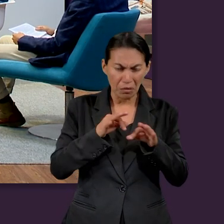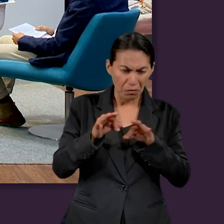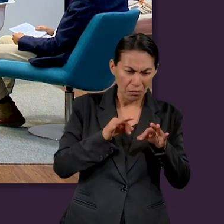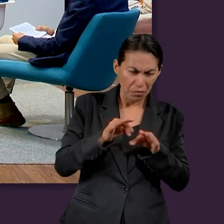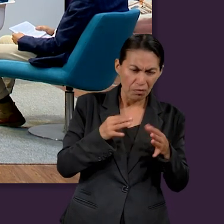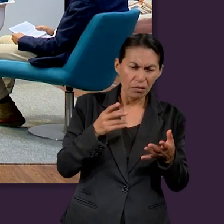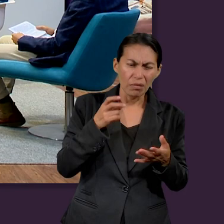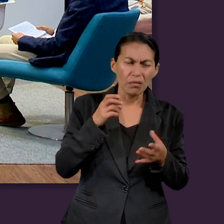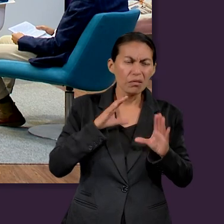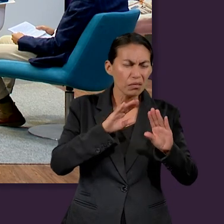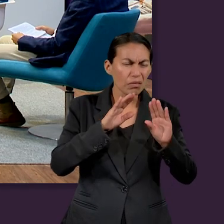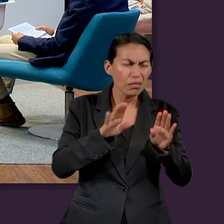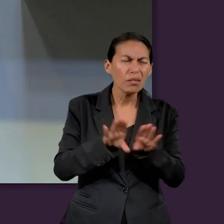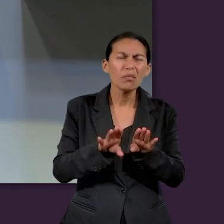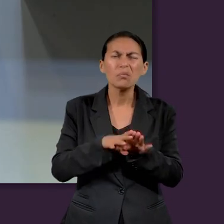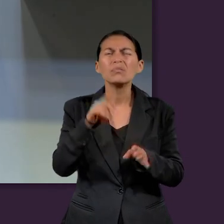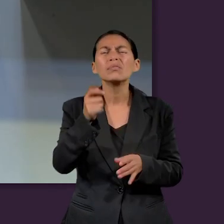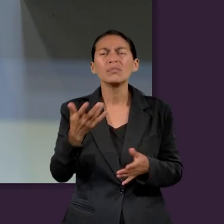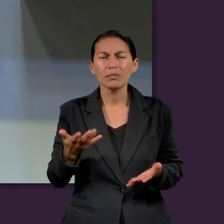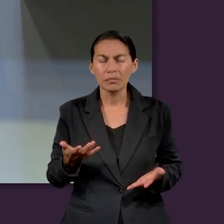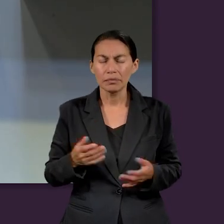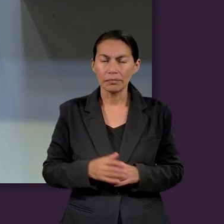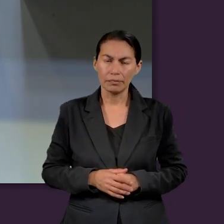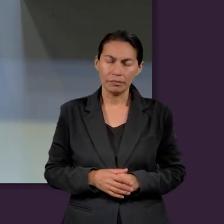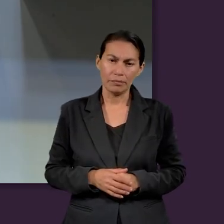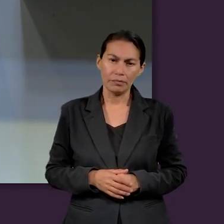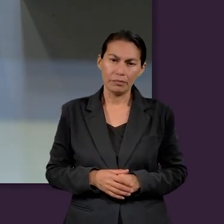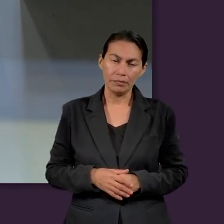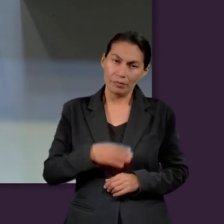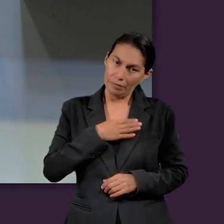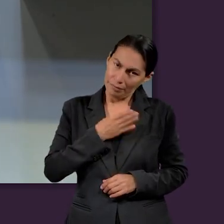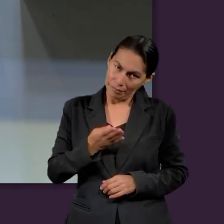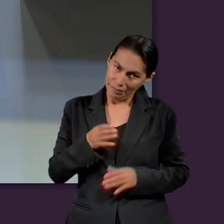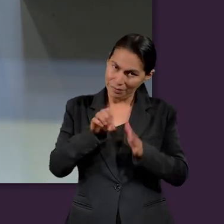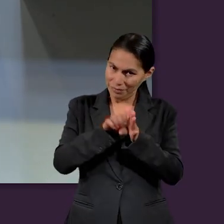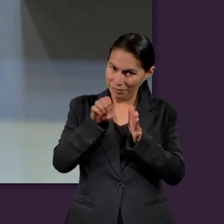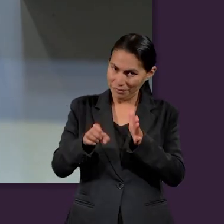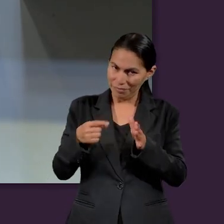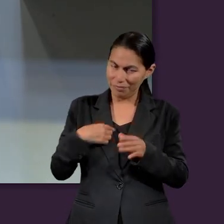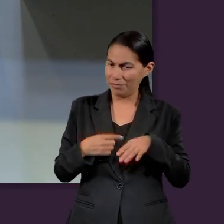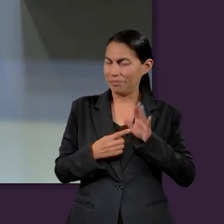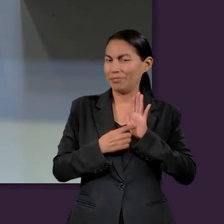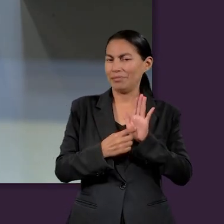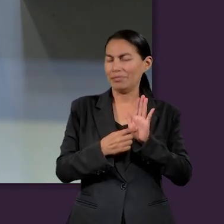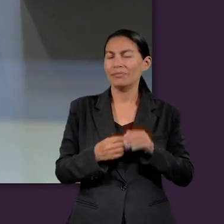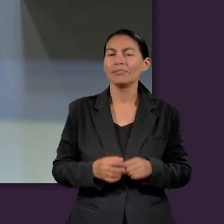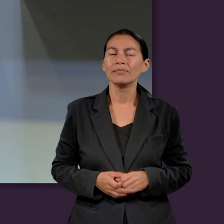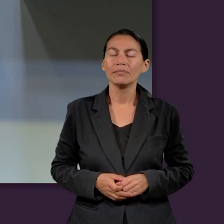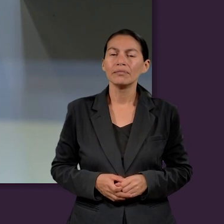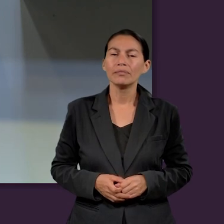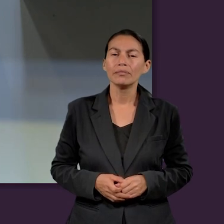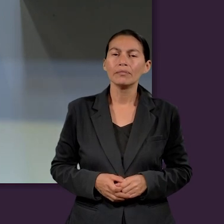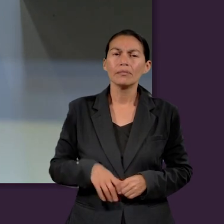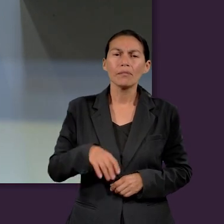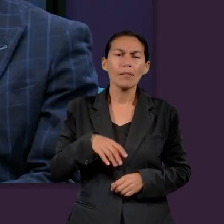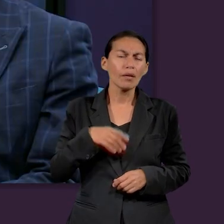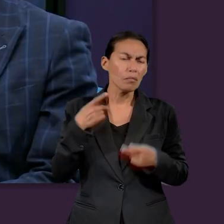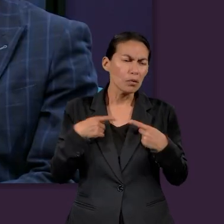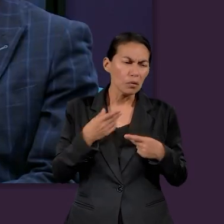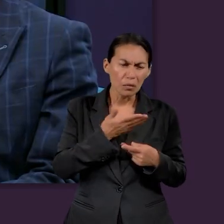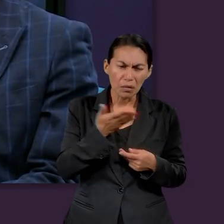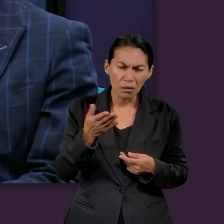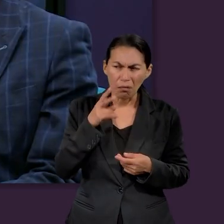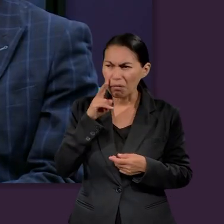una disposición y aprecio por el trabajo, ¿cómo se hace esto? Pues